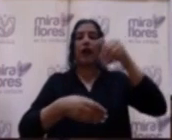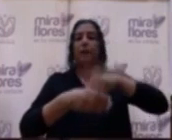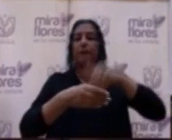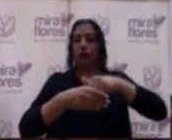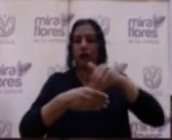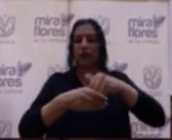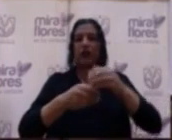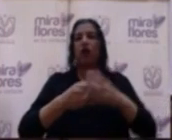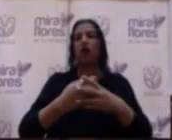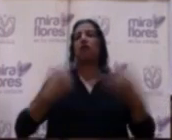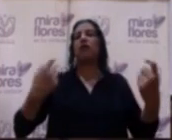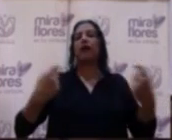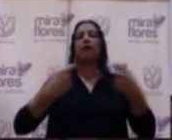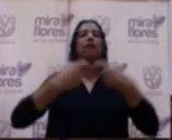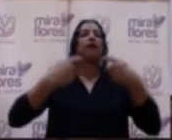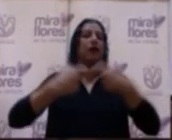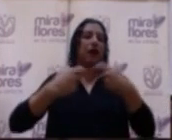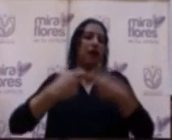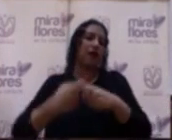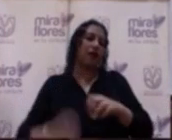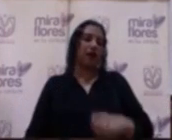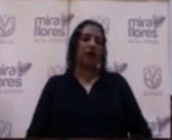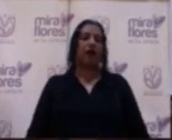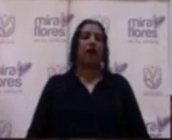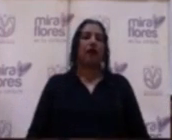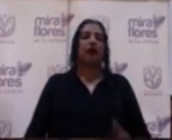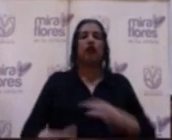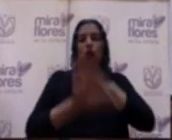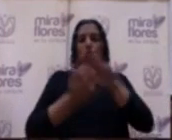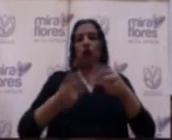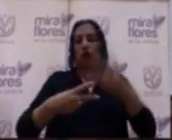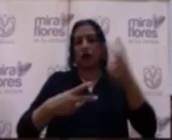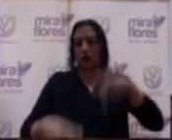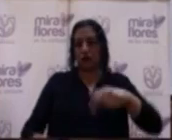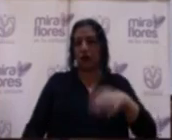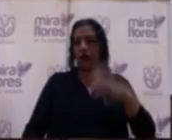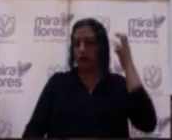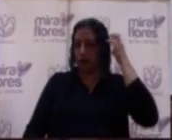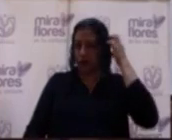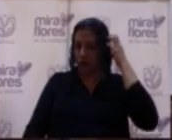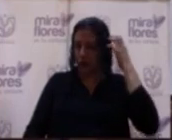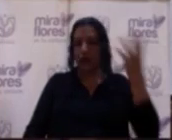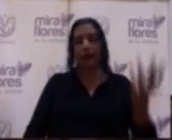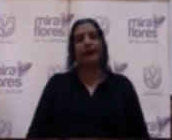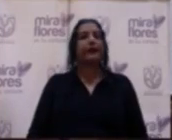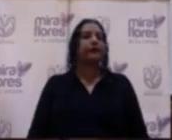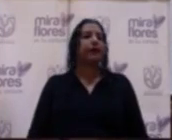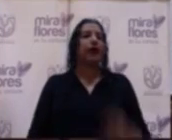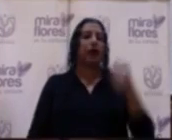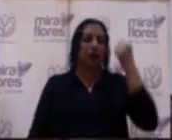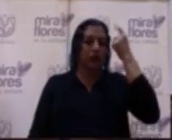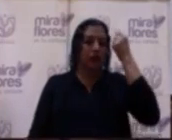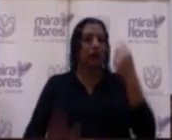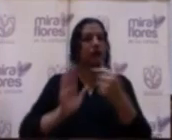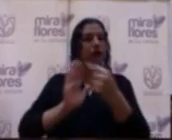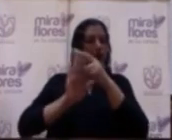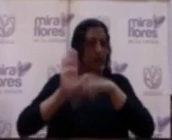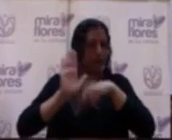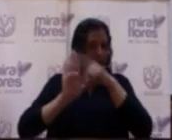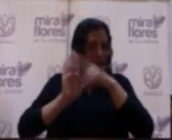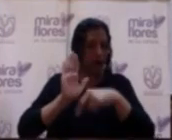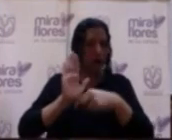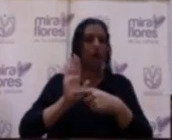la también llamada votación electrónica de los vecinos miraflorinos. Entendemos que esta ordenanza ha sido